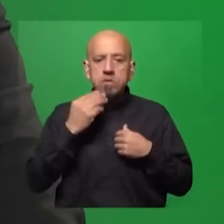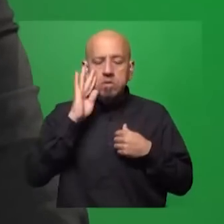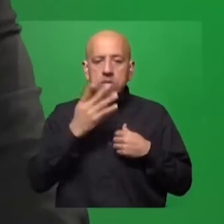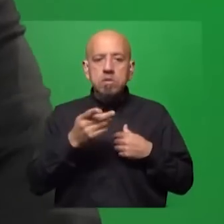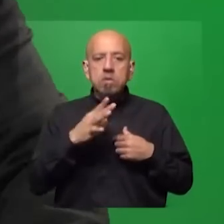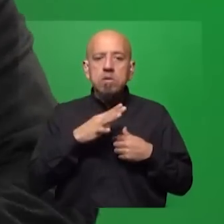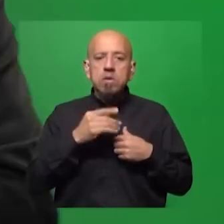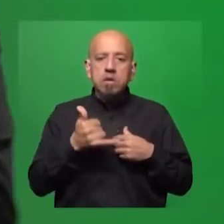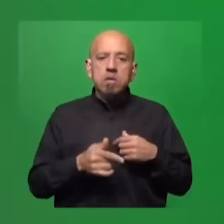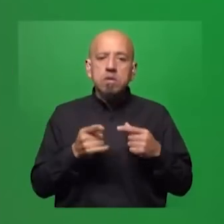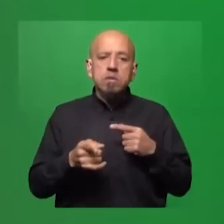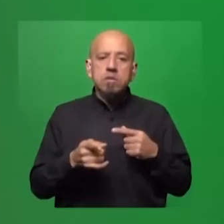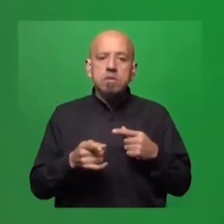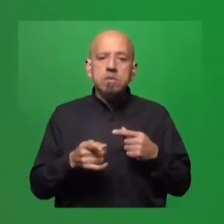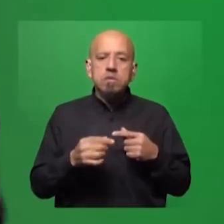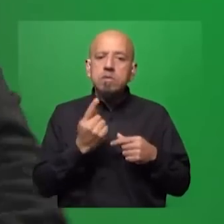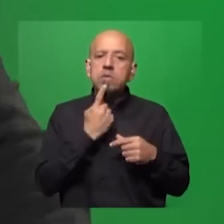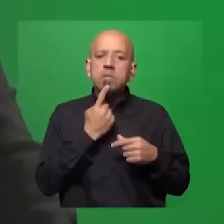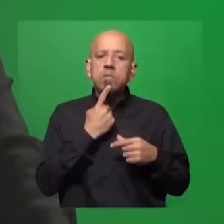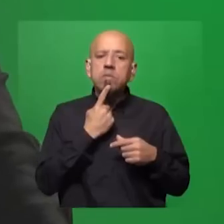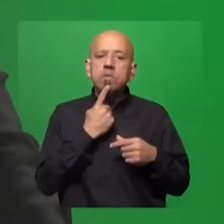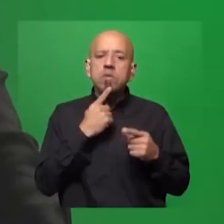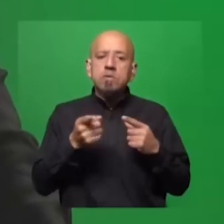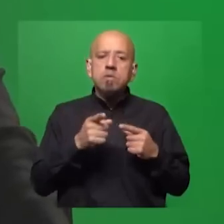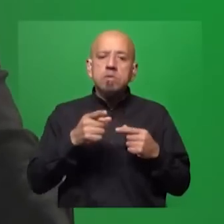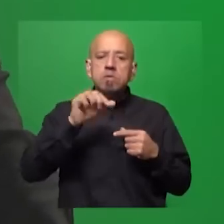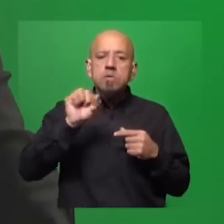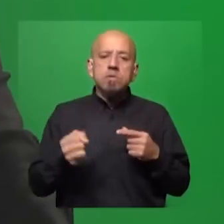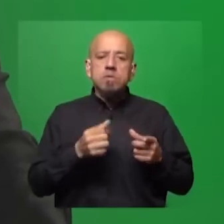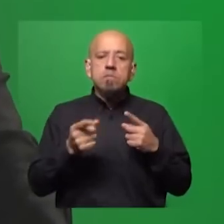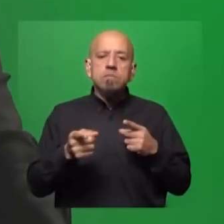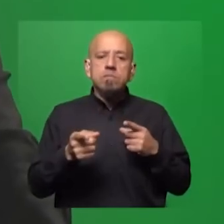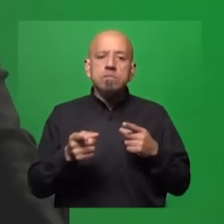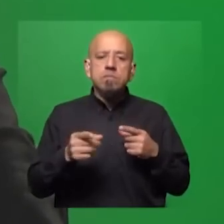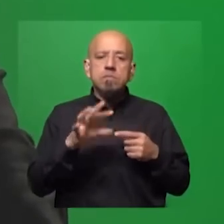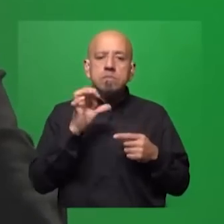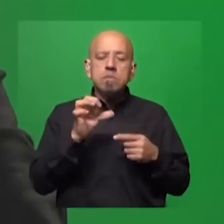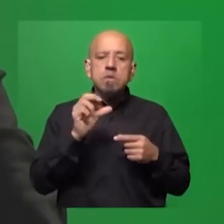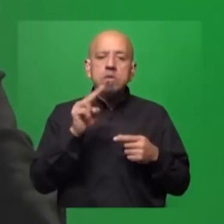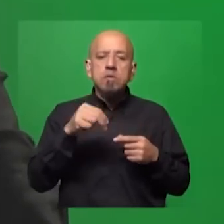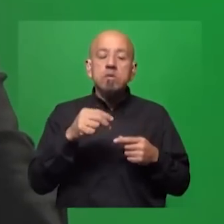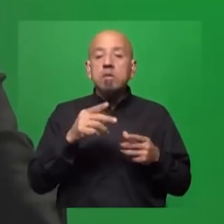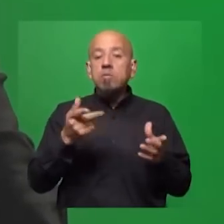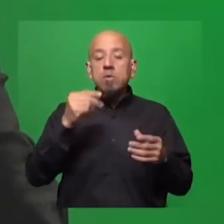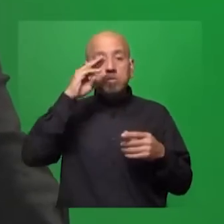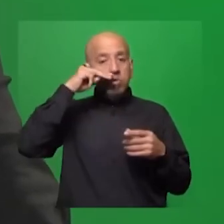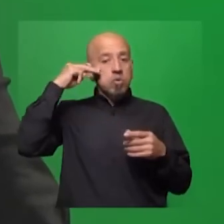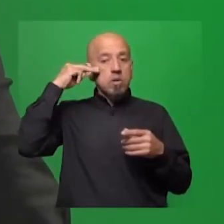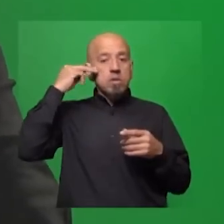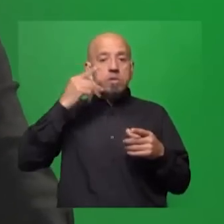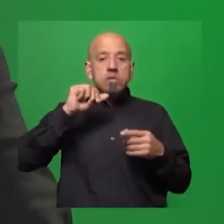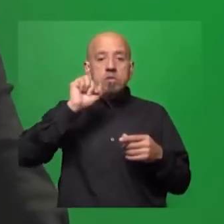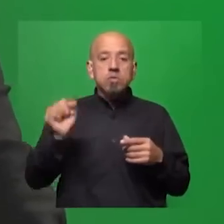tenemos, ha tenido una política hacia África, y la va a recuperar después del tsunami de Bolsonaro. Entonces, es de esperar que sí, que entre